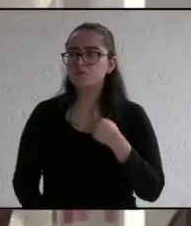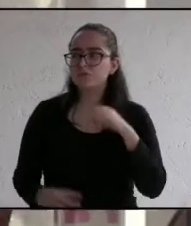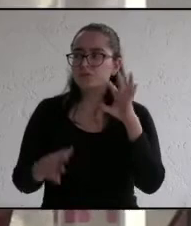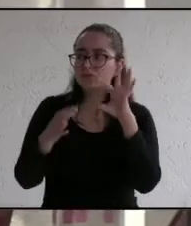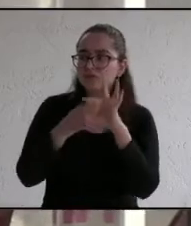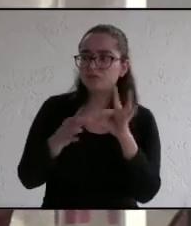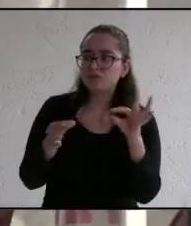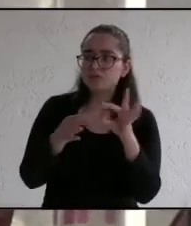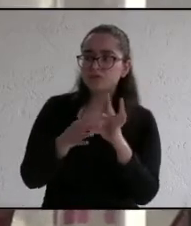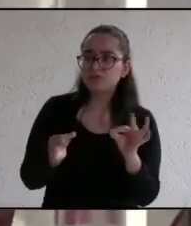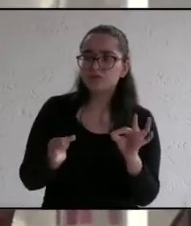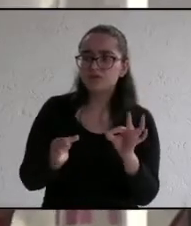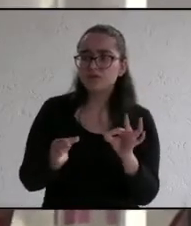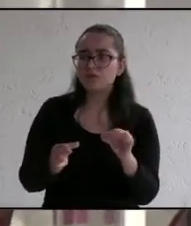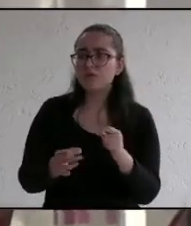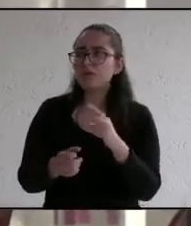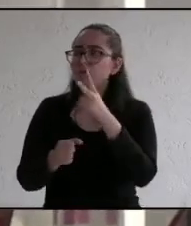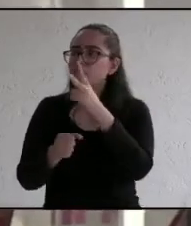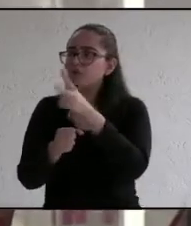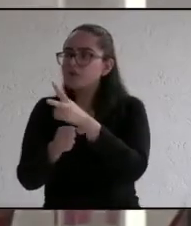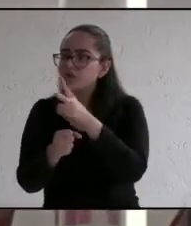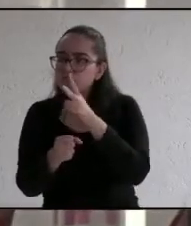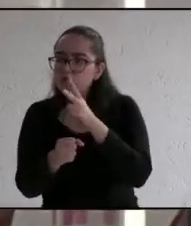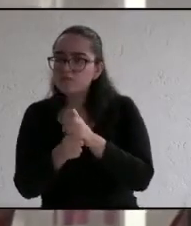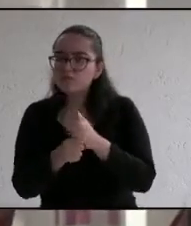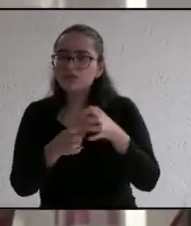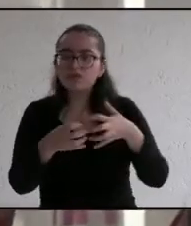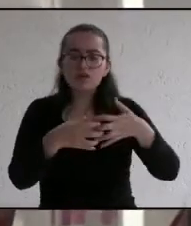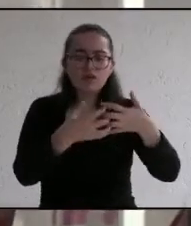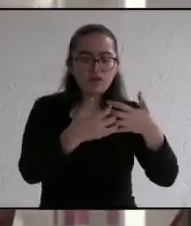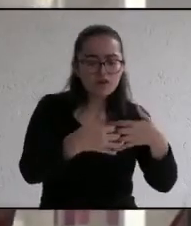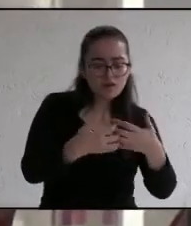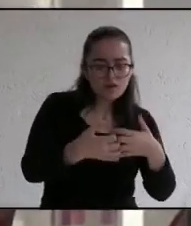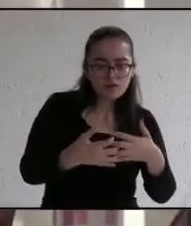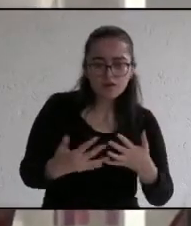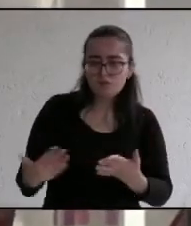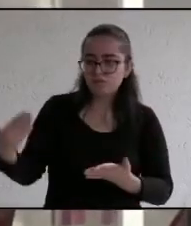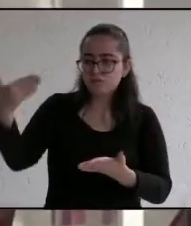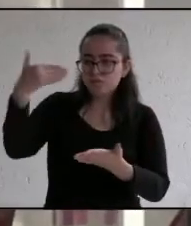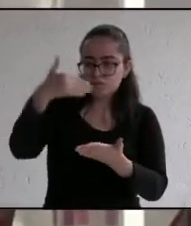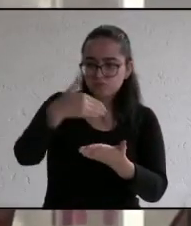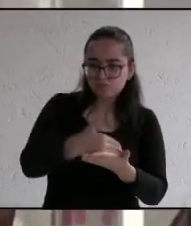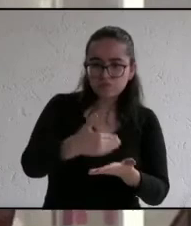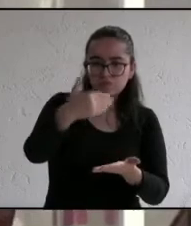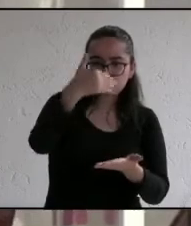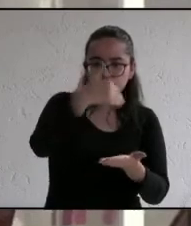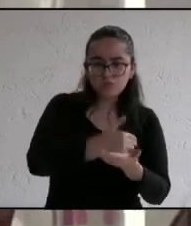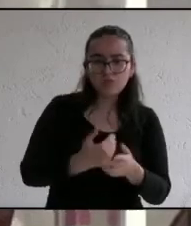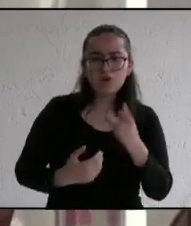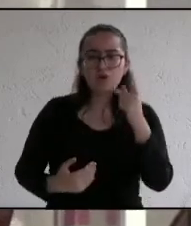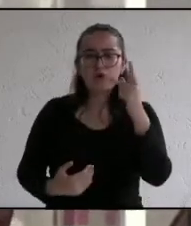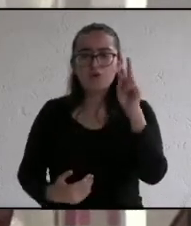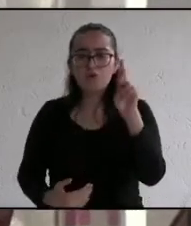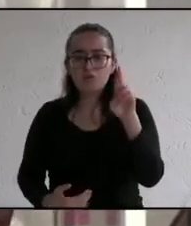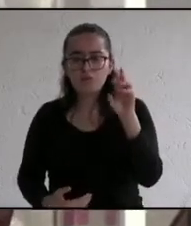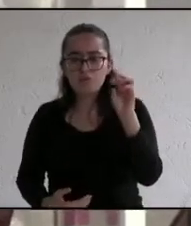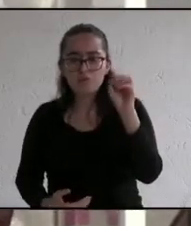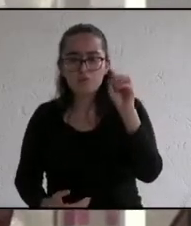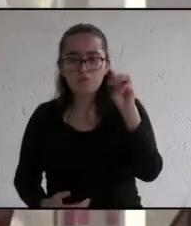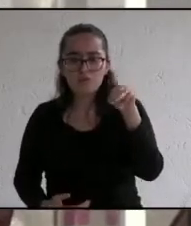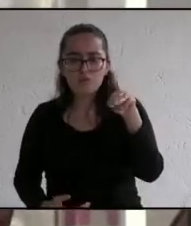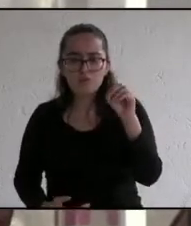debemos de invitar a inversionistas de promover los empleos verdes promover nuestros productos